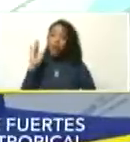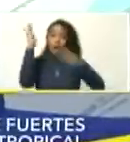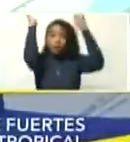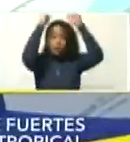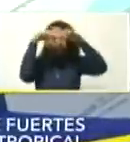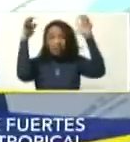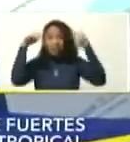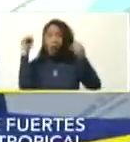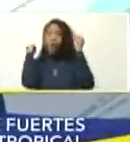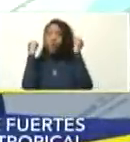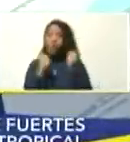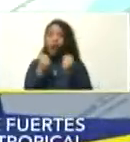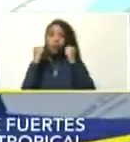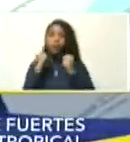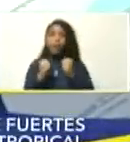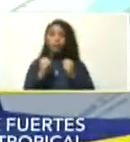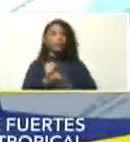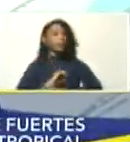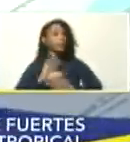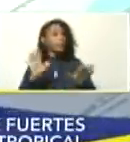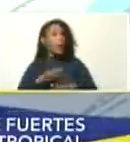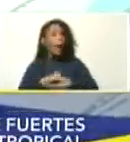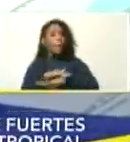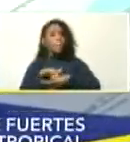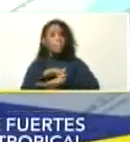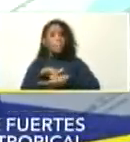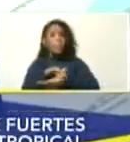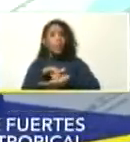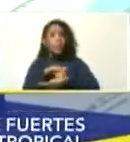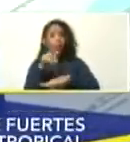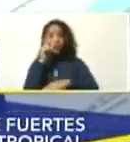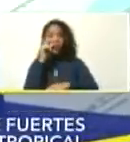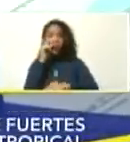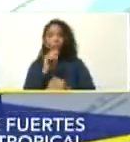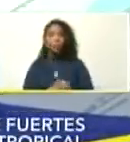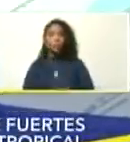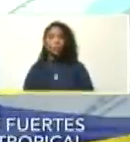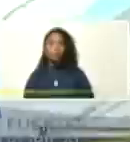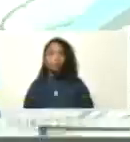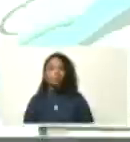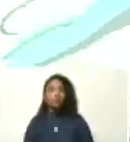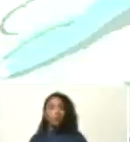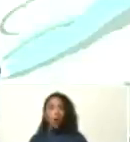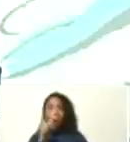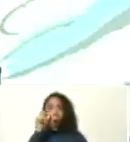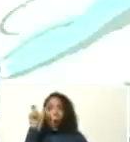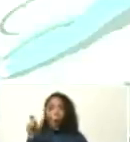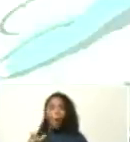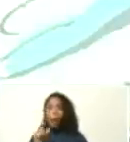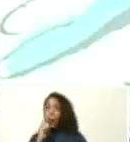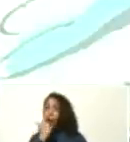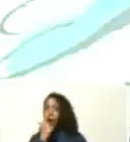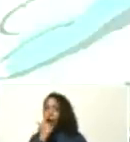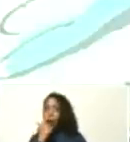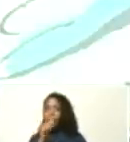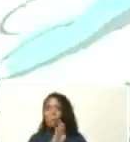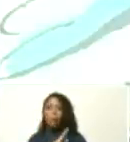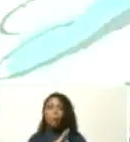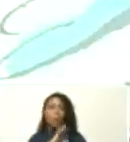fuerte. Ya el ministro Ceballos, el ministro Reverol, la propia